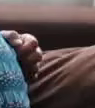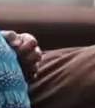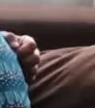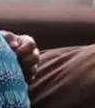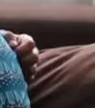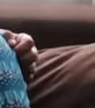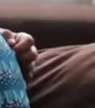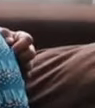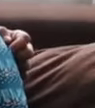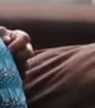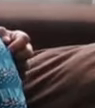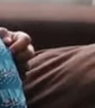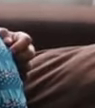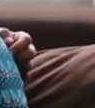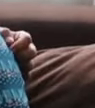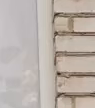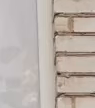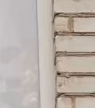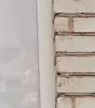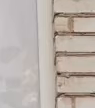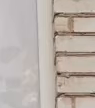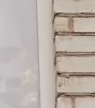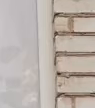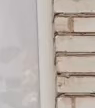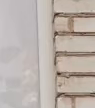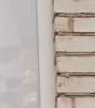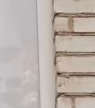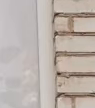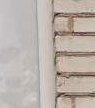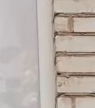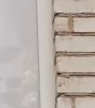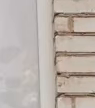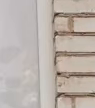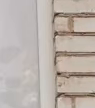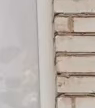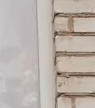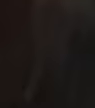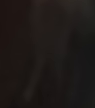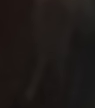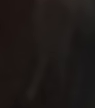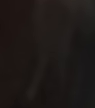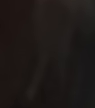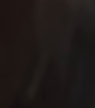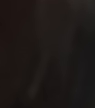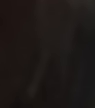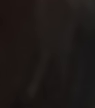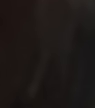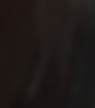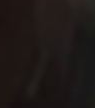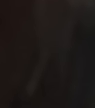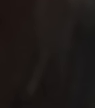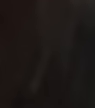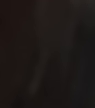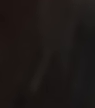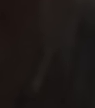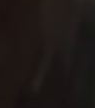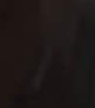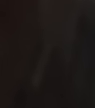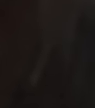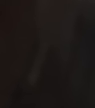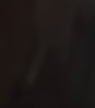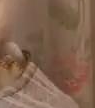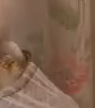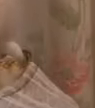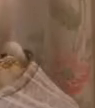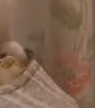La pandemia nos ha dado tiempo, pero también nos ha obligado a un confinamiento. Sabemos que esta situación se torna difícil.